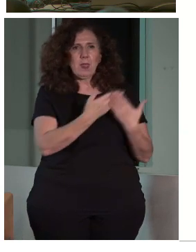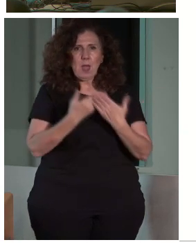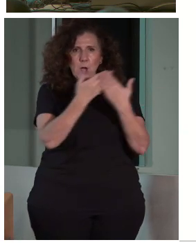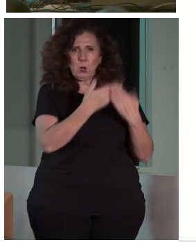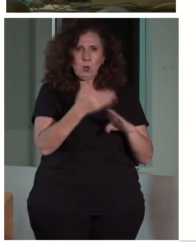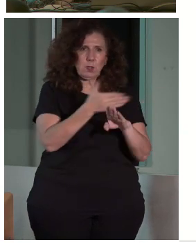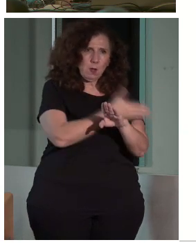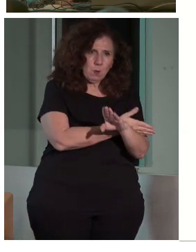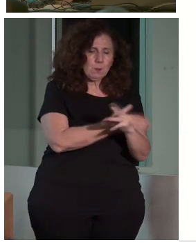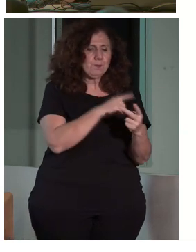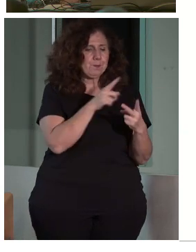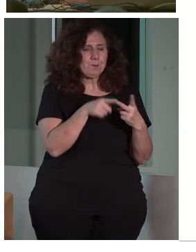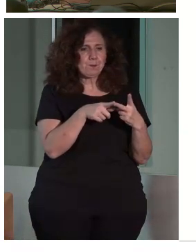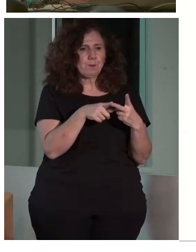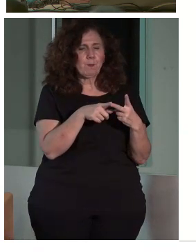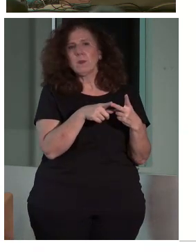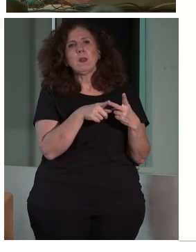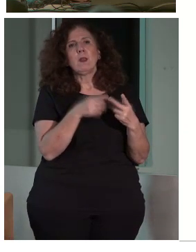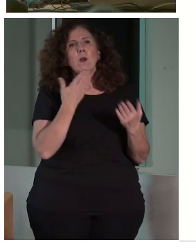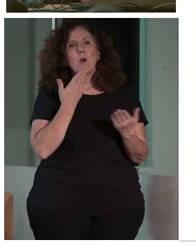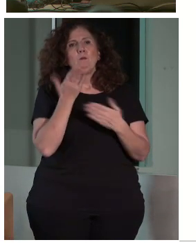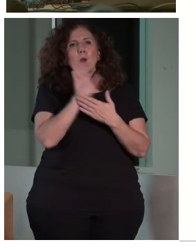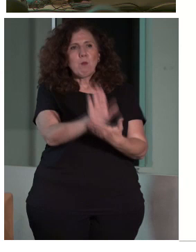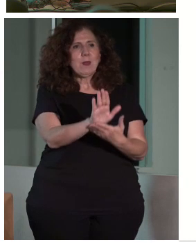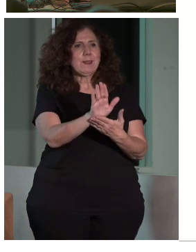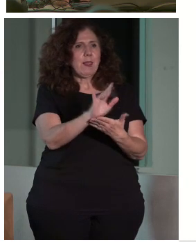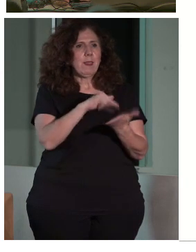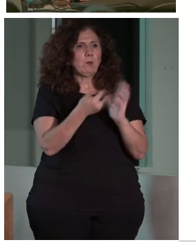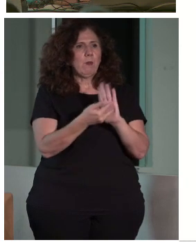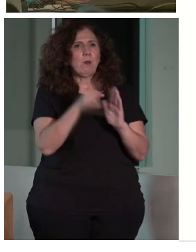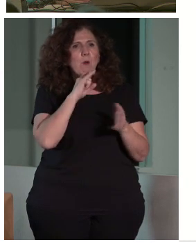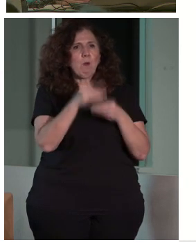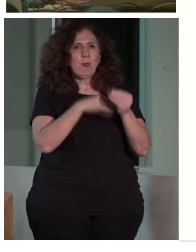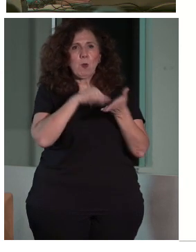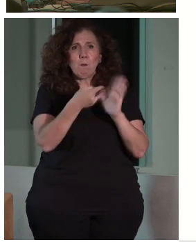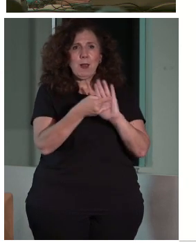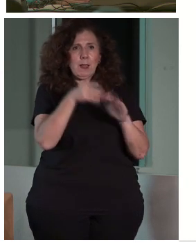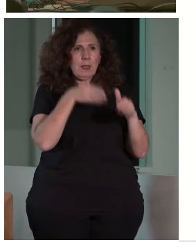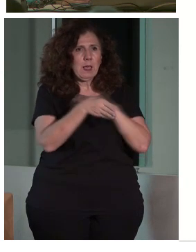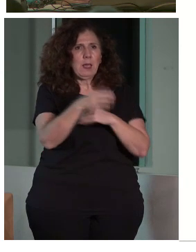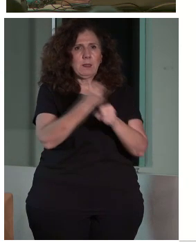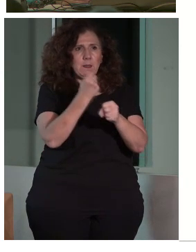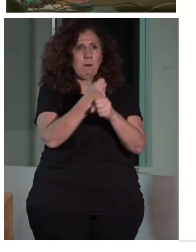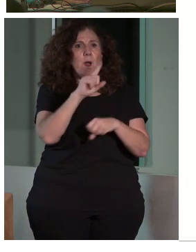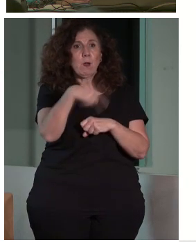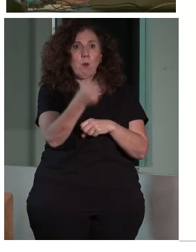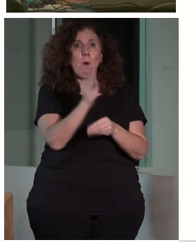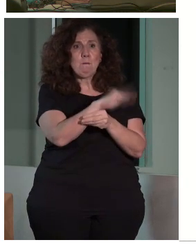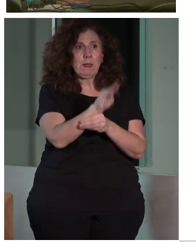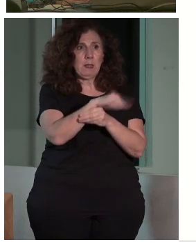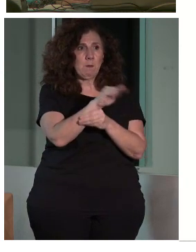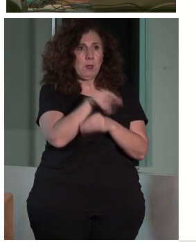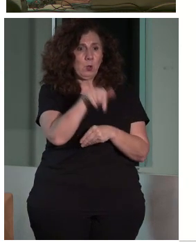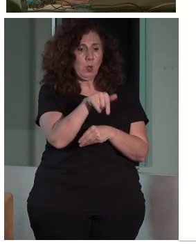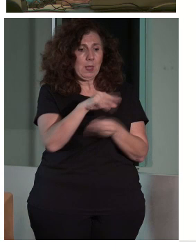ahora entraré un poquito más en ello, las propuestas de actuación, un plan de intervención y, luego, el mantenimiento de las condiciones de